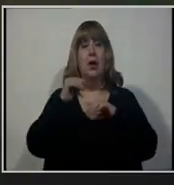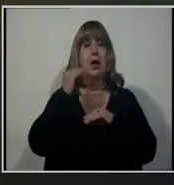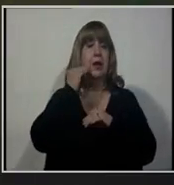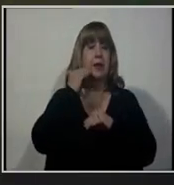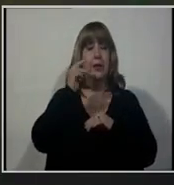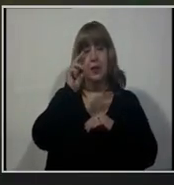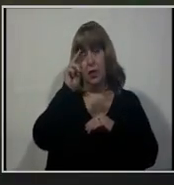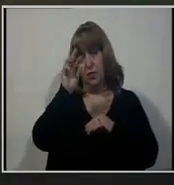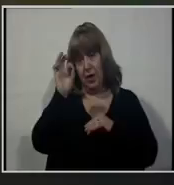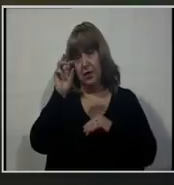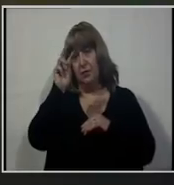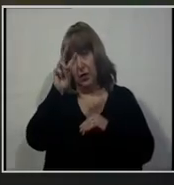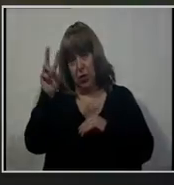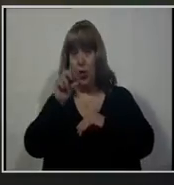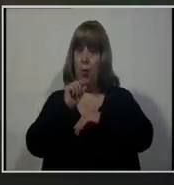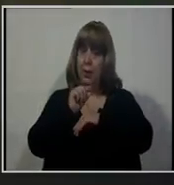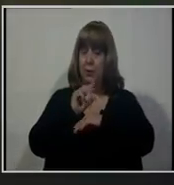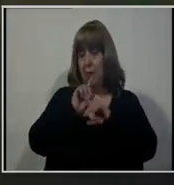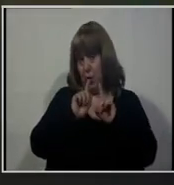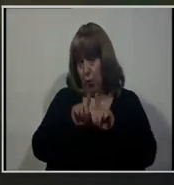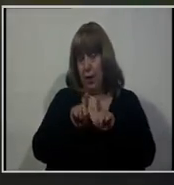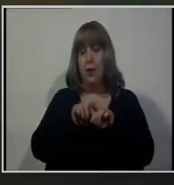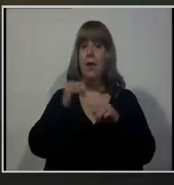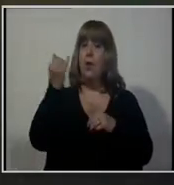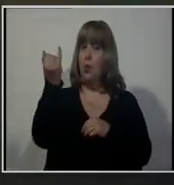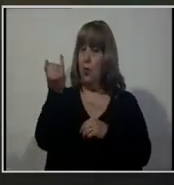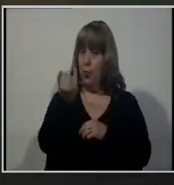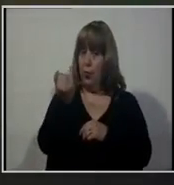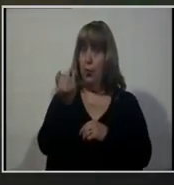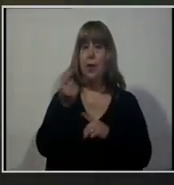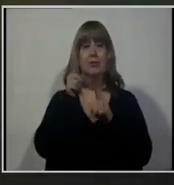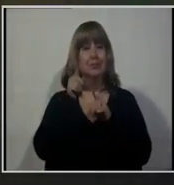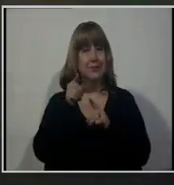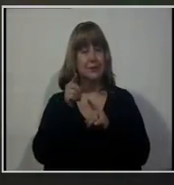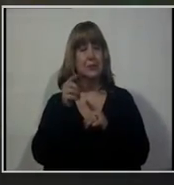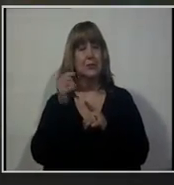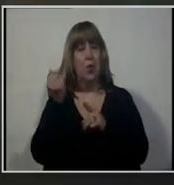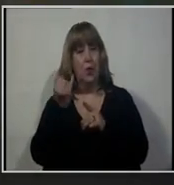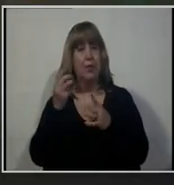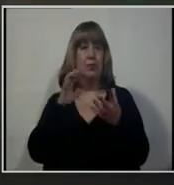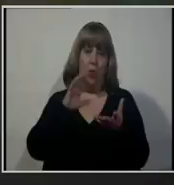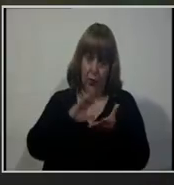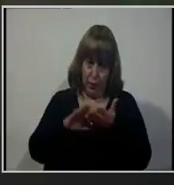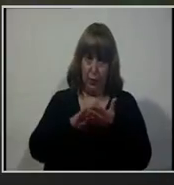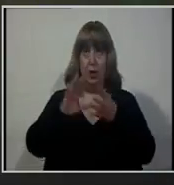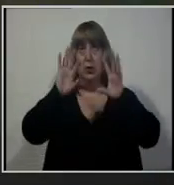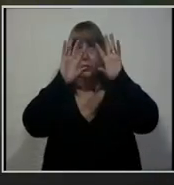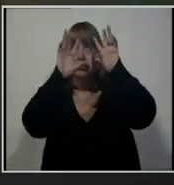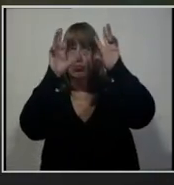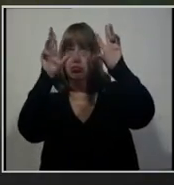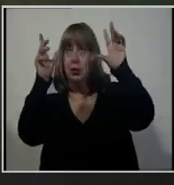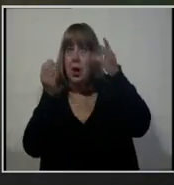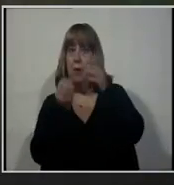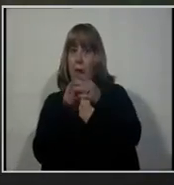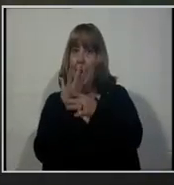habría cambios en la mínima tampoco. Y después para el jueves esperamos tiempo inestable solo en la mañana. A lo largo